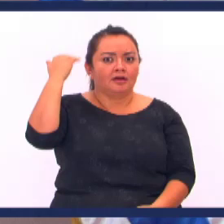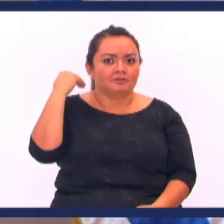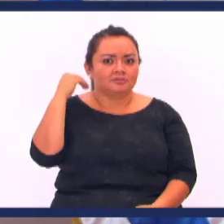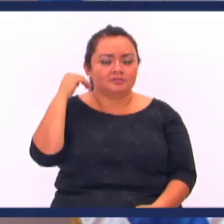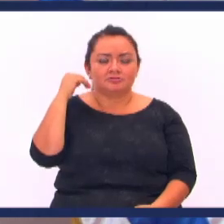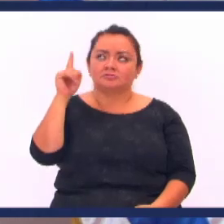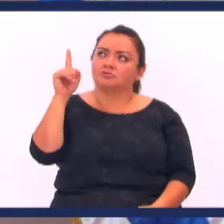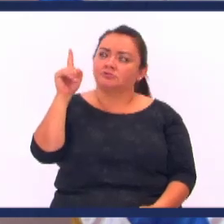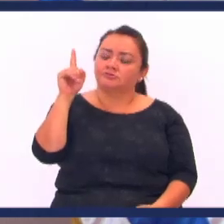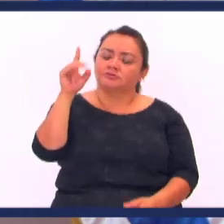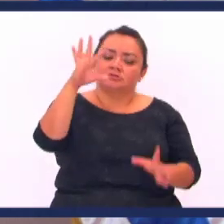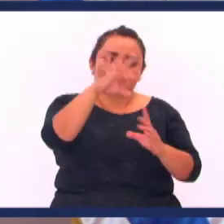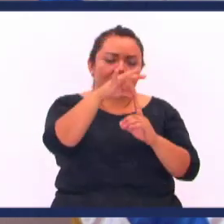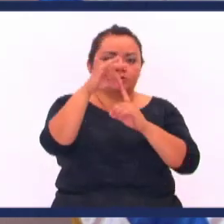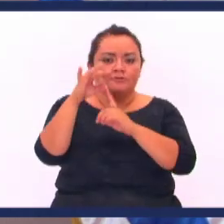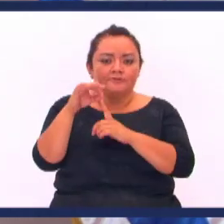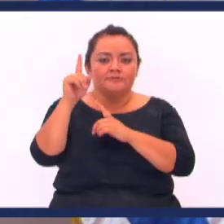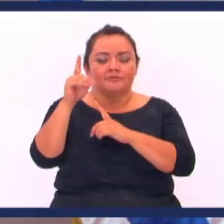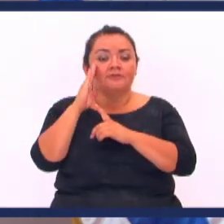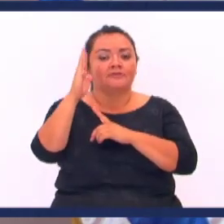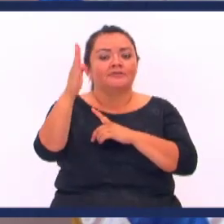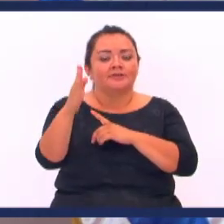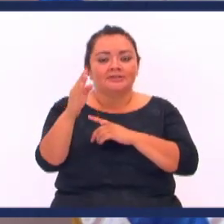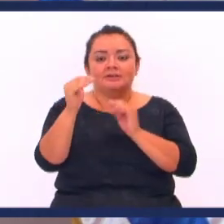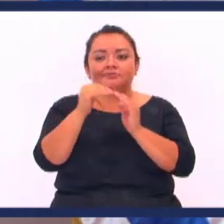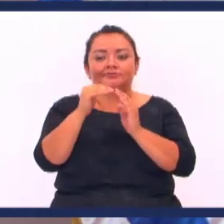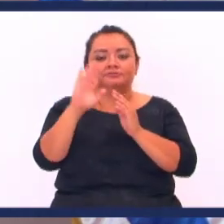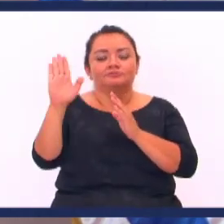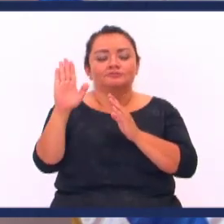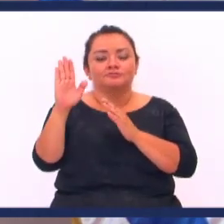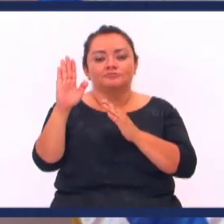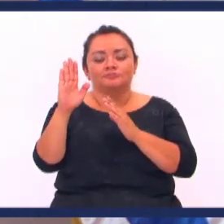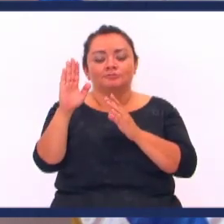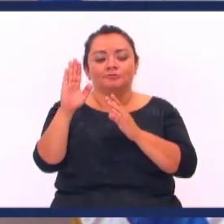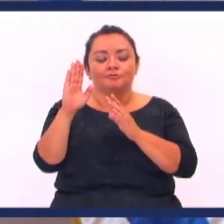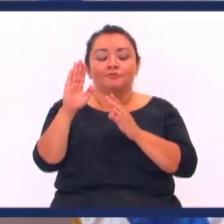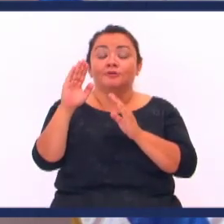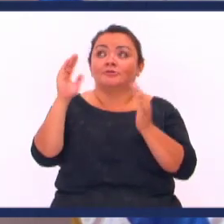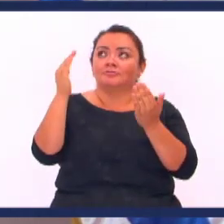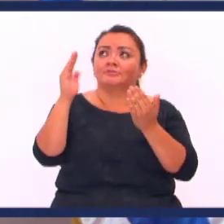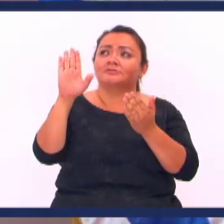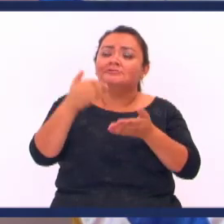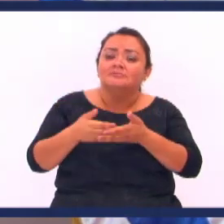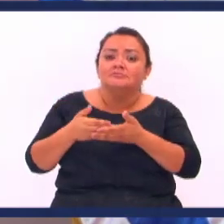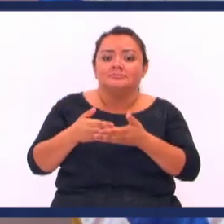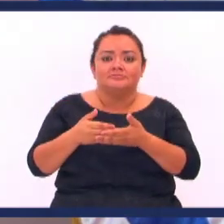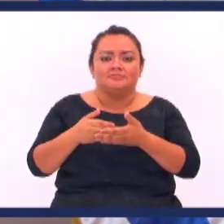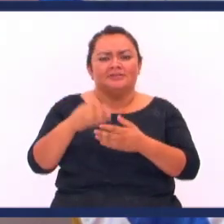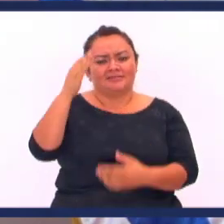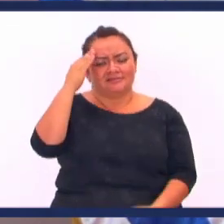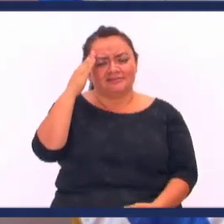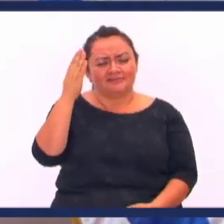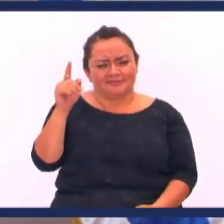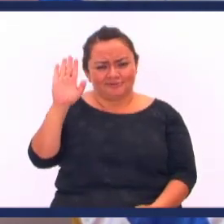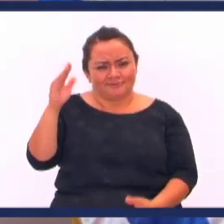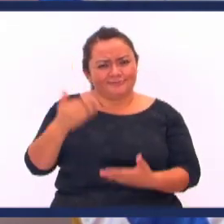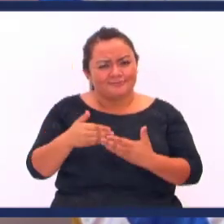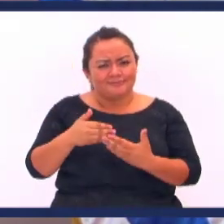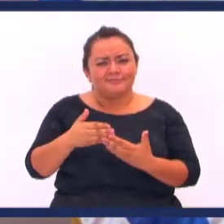conoció También los predestinó Para que fuesen hechos Conforme a la imagen De su hijo ¿Sabe cómo era su hijo?